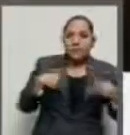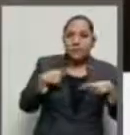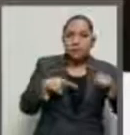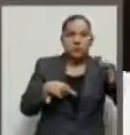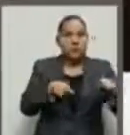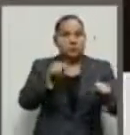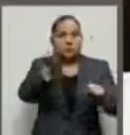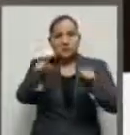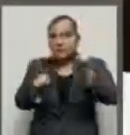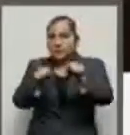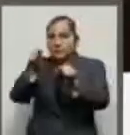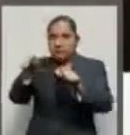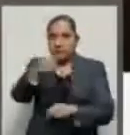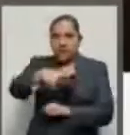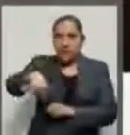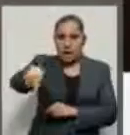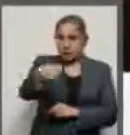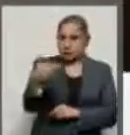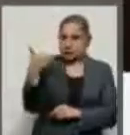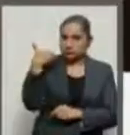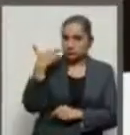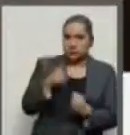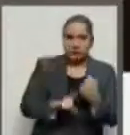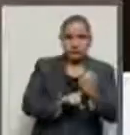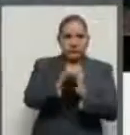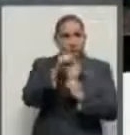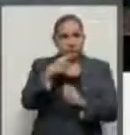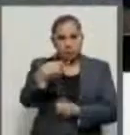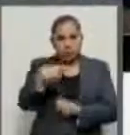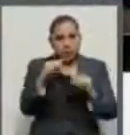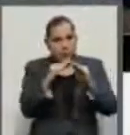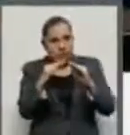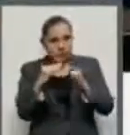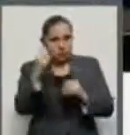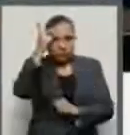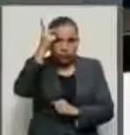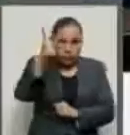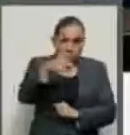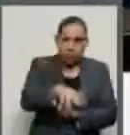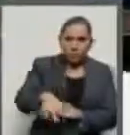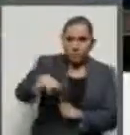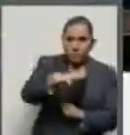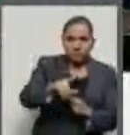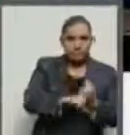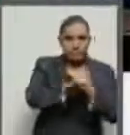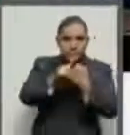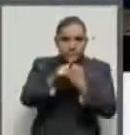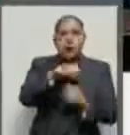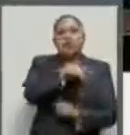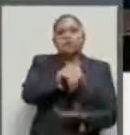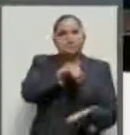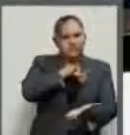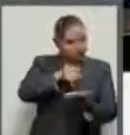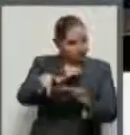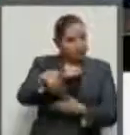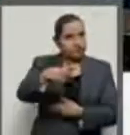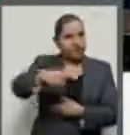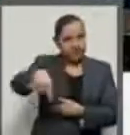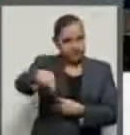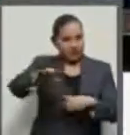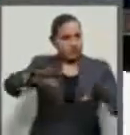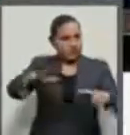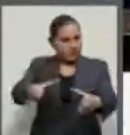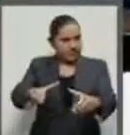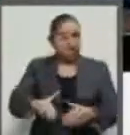que vieron un detrimento en su patrimonio. Por otro lado, en aras de